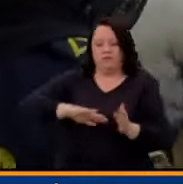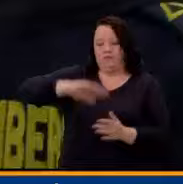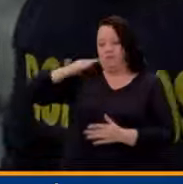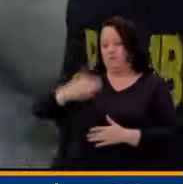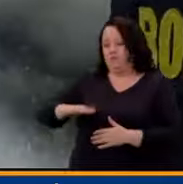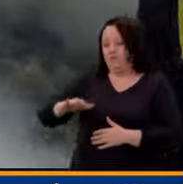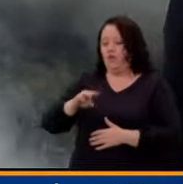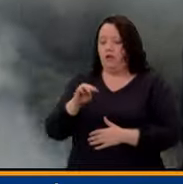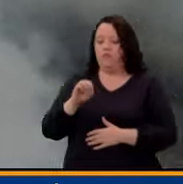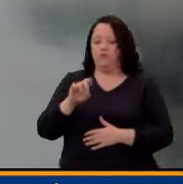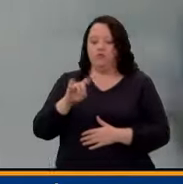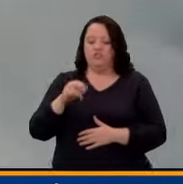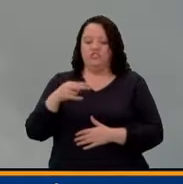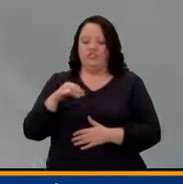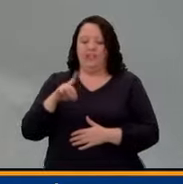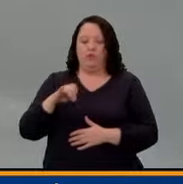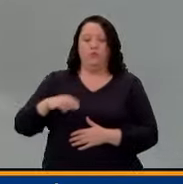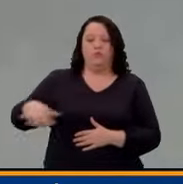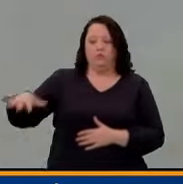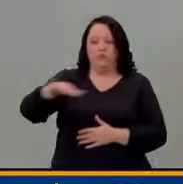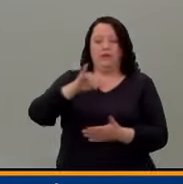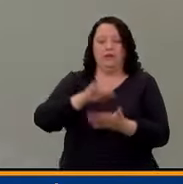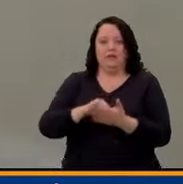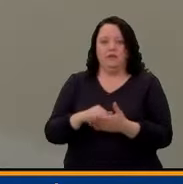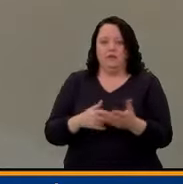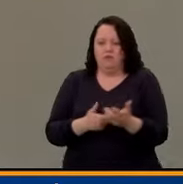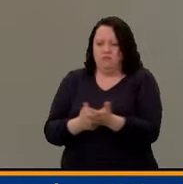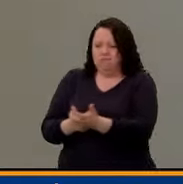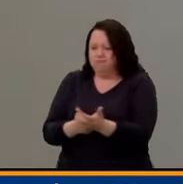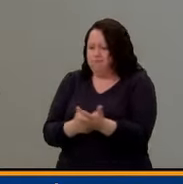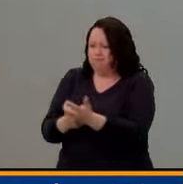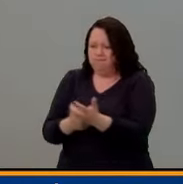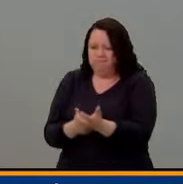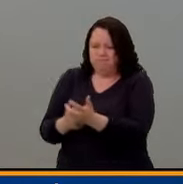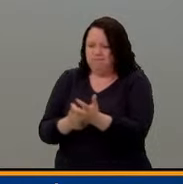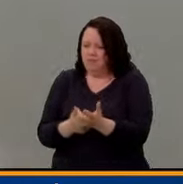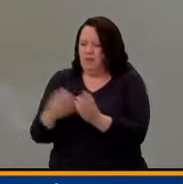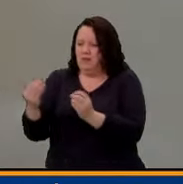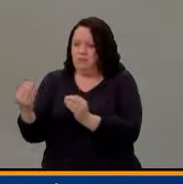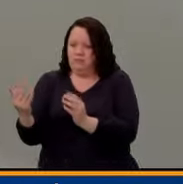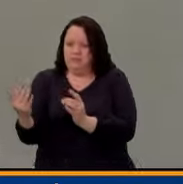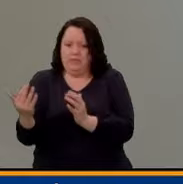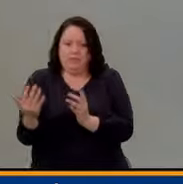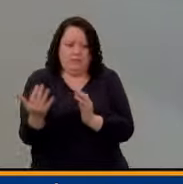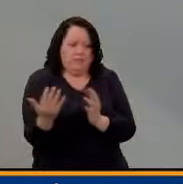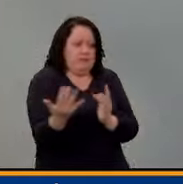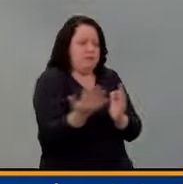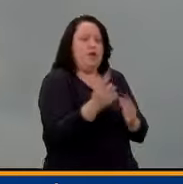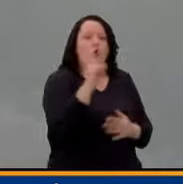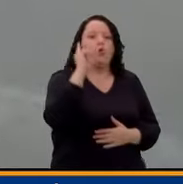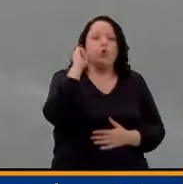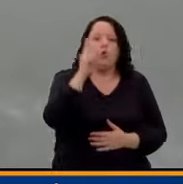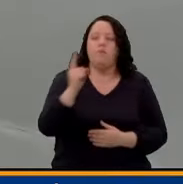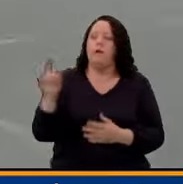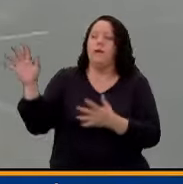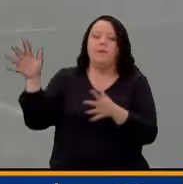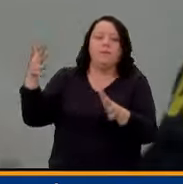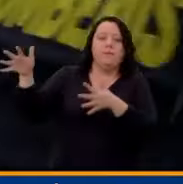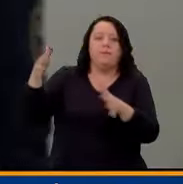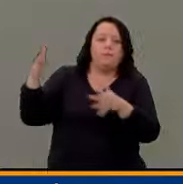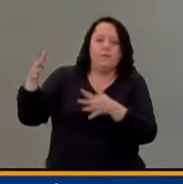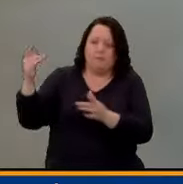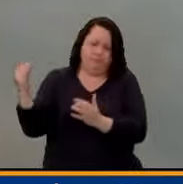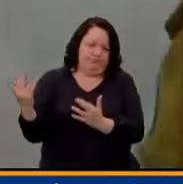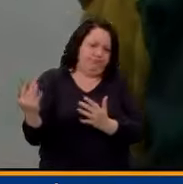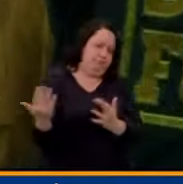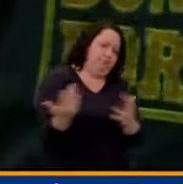donde los bomberos luchan para apagar las llamas que se van extinguiendo rápidamente, esto por la fuerza del viento. Varios bomberos